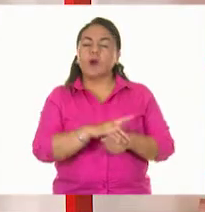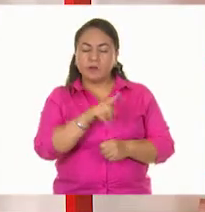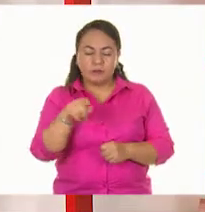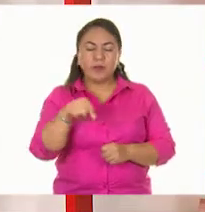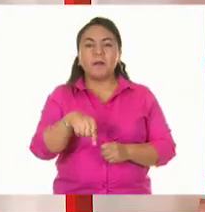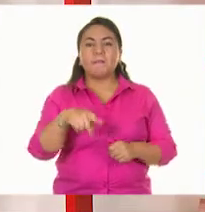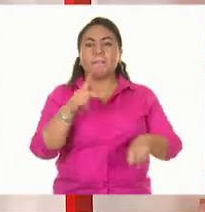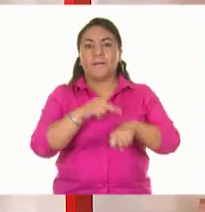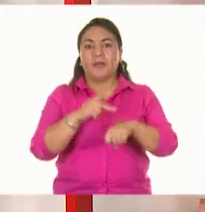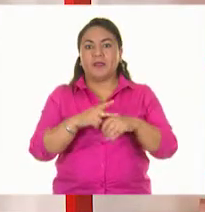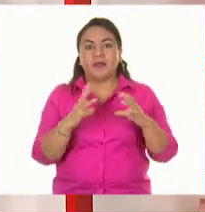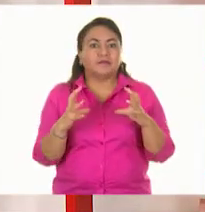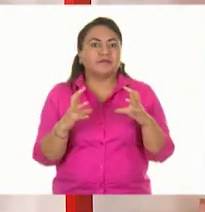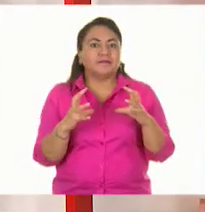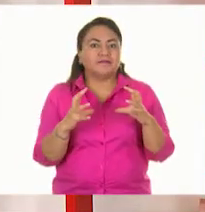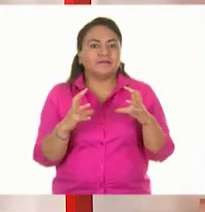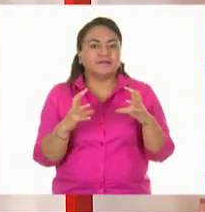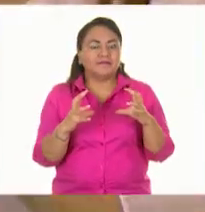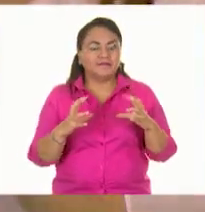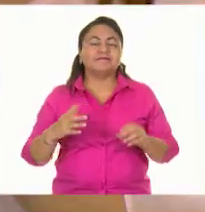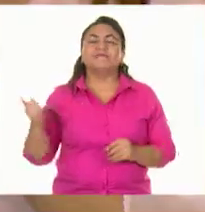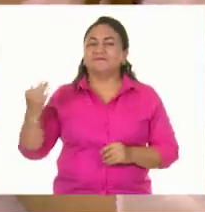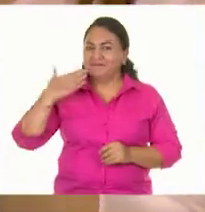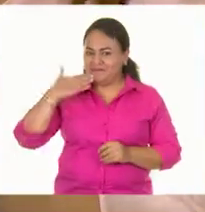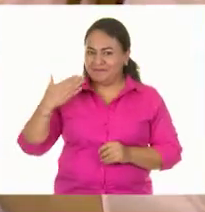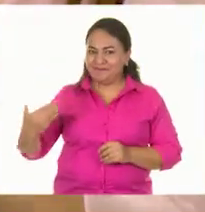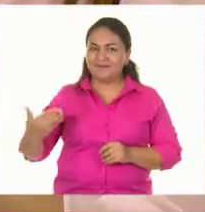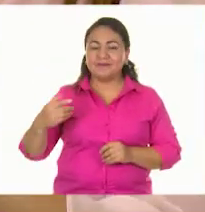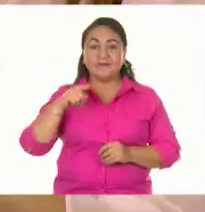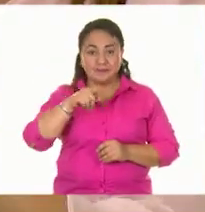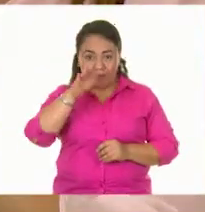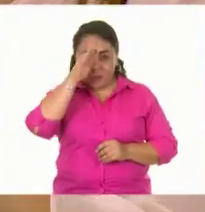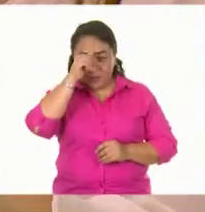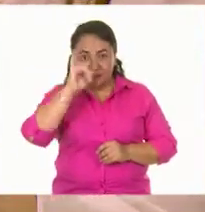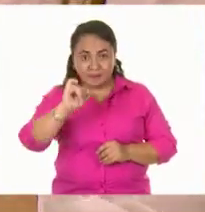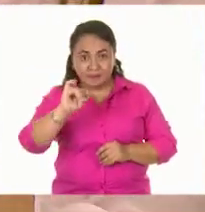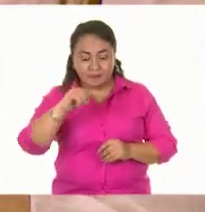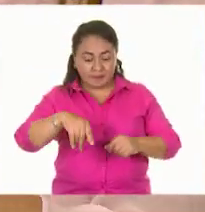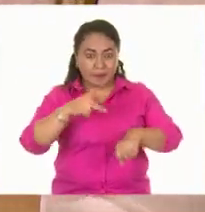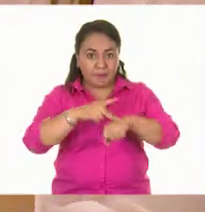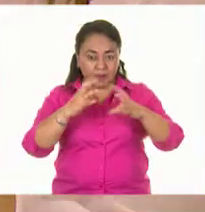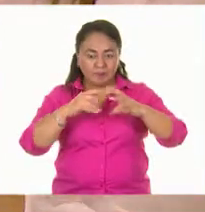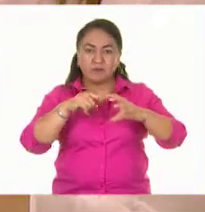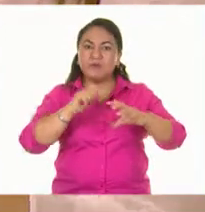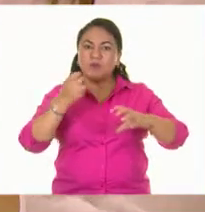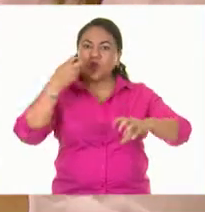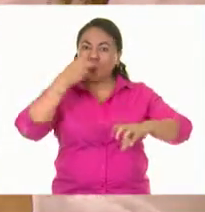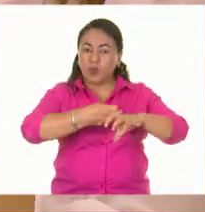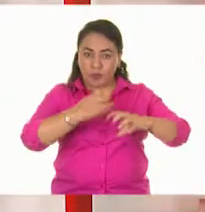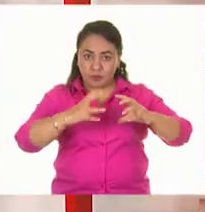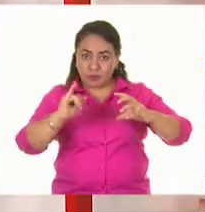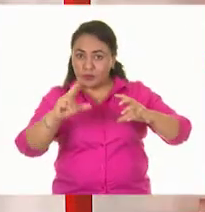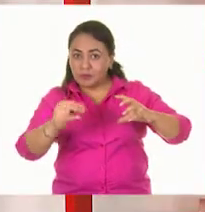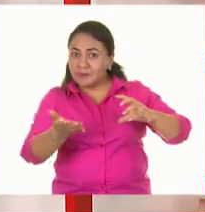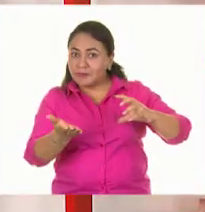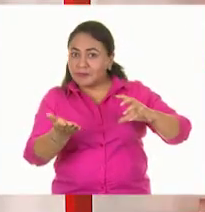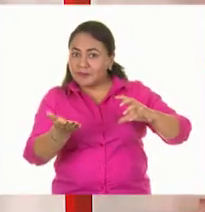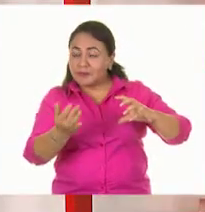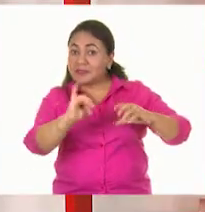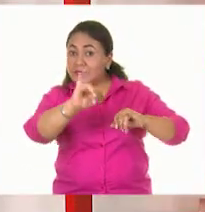nuestra piedra. Muy bien. ¿Están de acuerdo en que la piedra es un objeto en estado sólido? Sí.